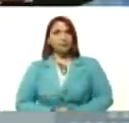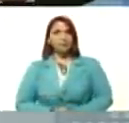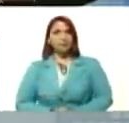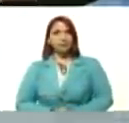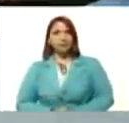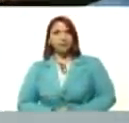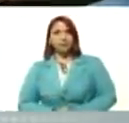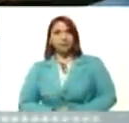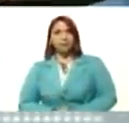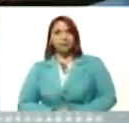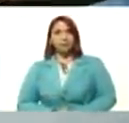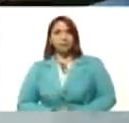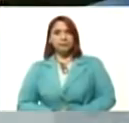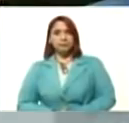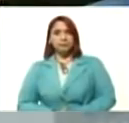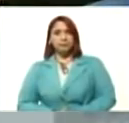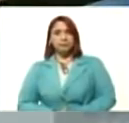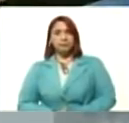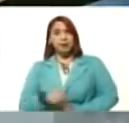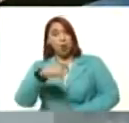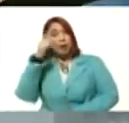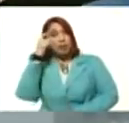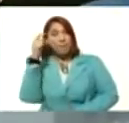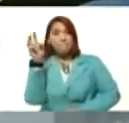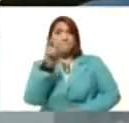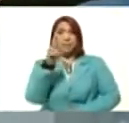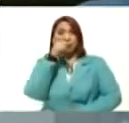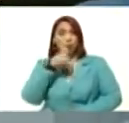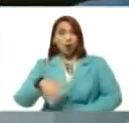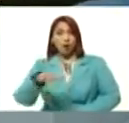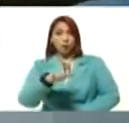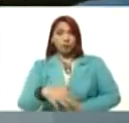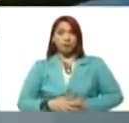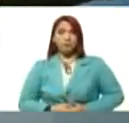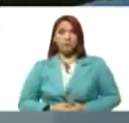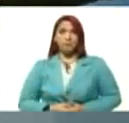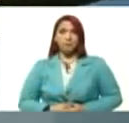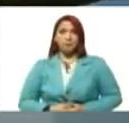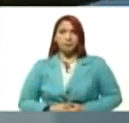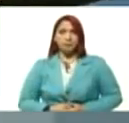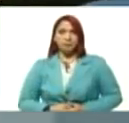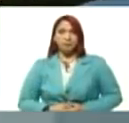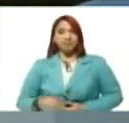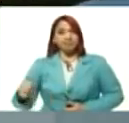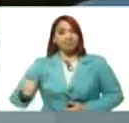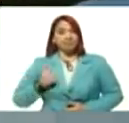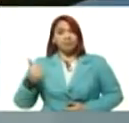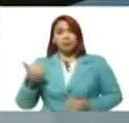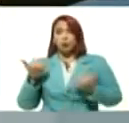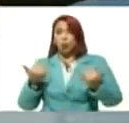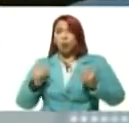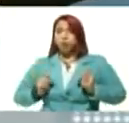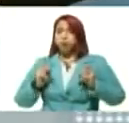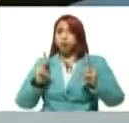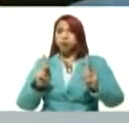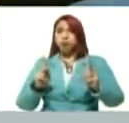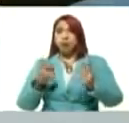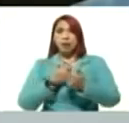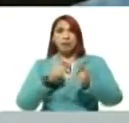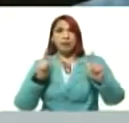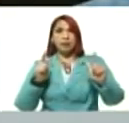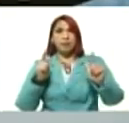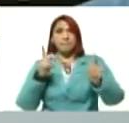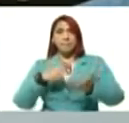La estrategia es que los venezolanos y las venezolanas aprovechen esta oportunidad de libertad, de